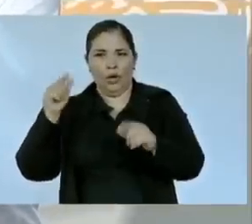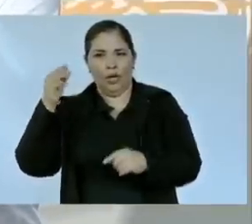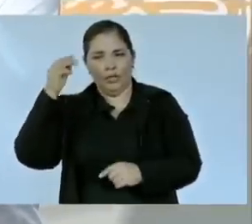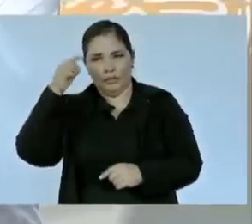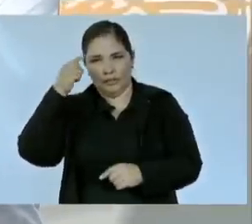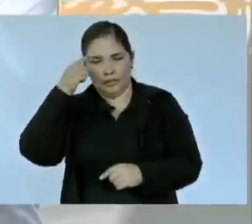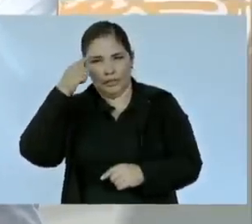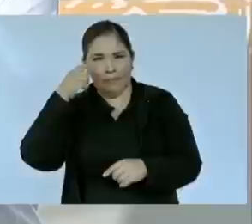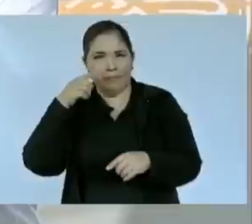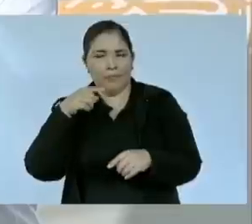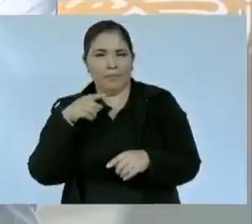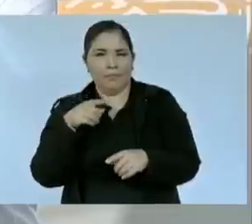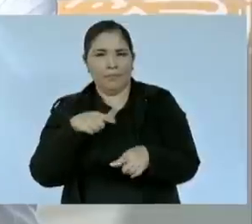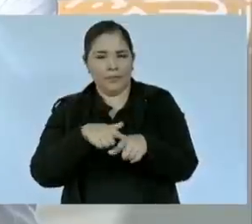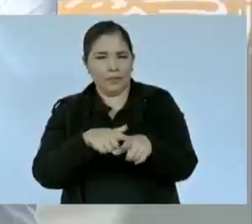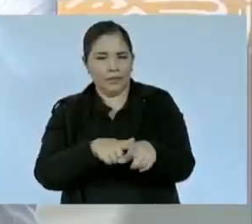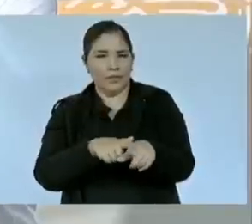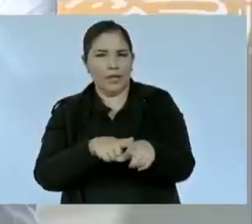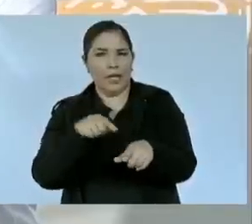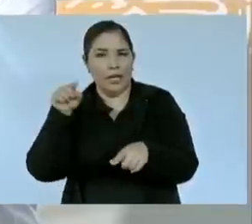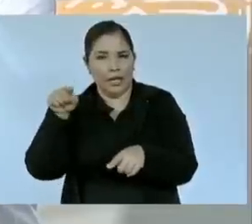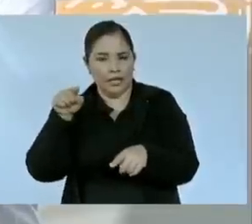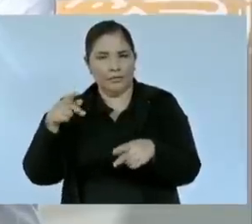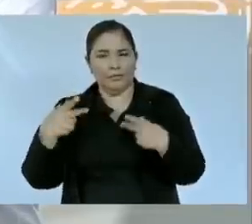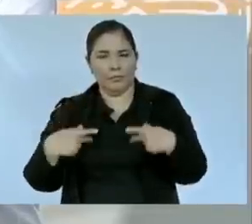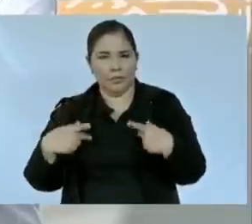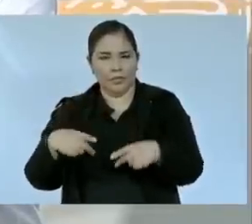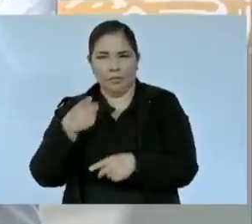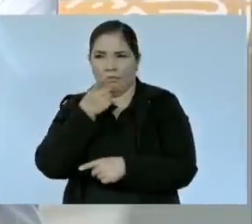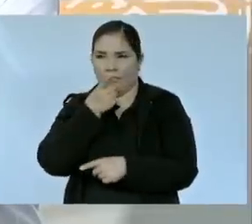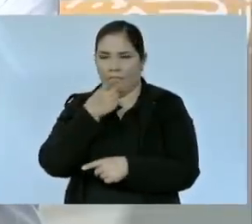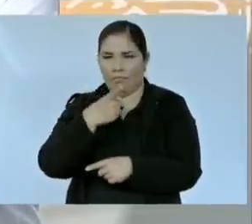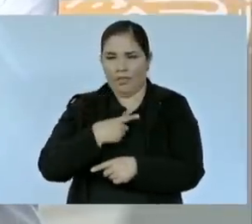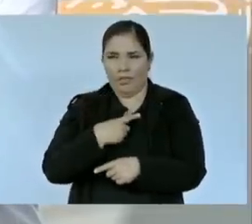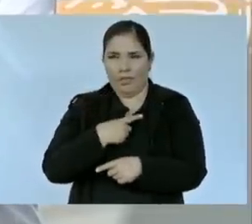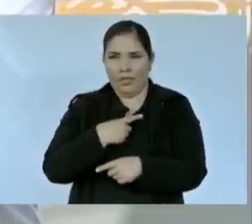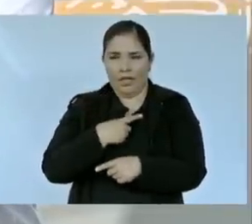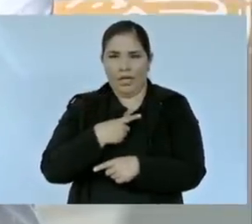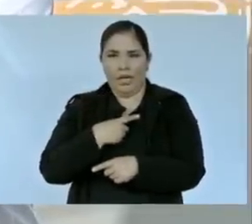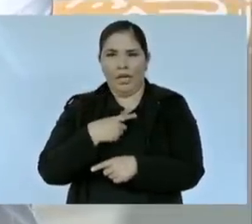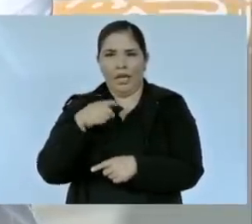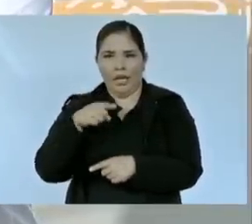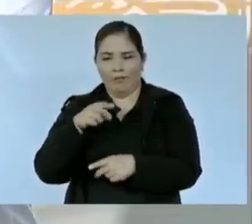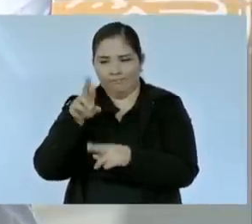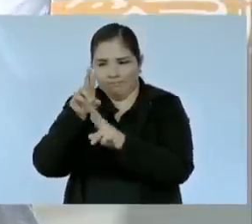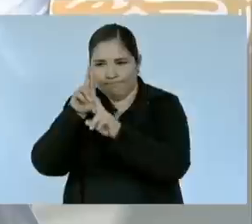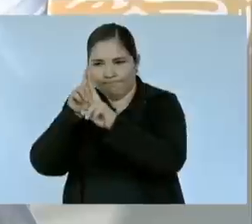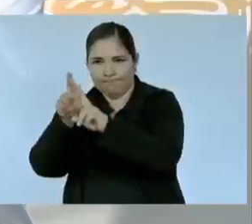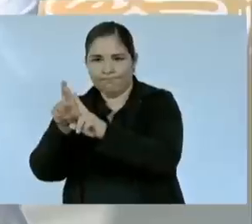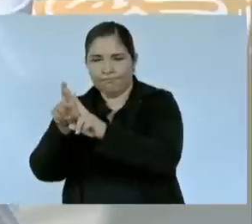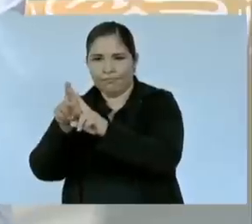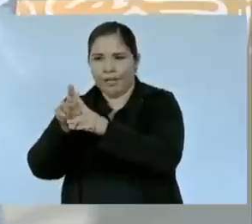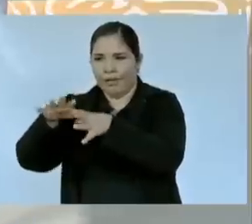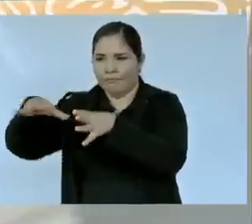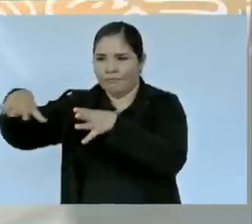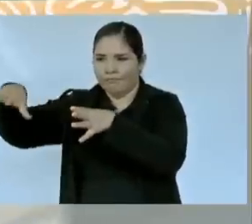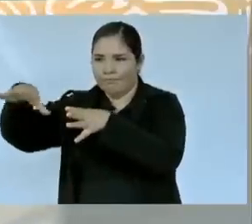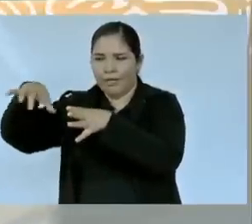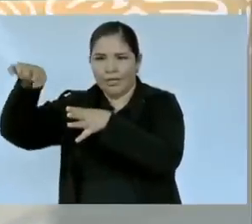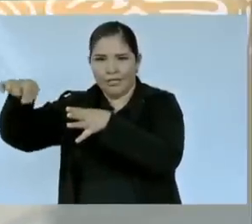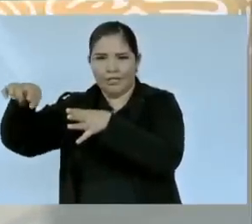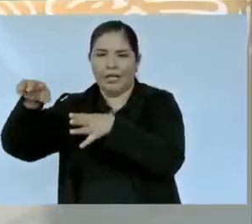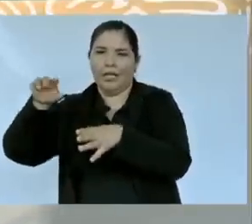expresó este familiar que le tenían mucho respeto mucho cariño a